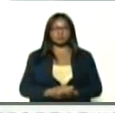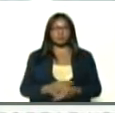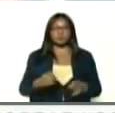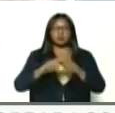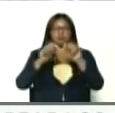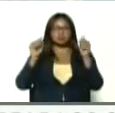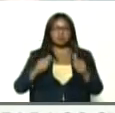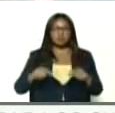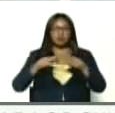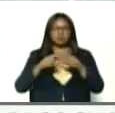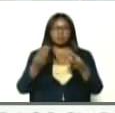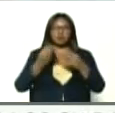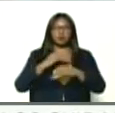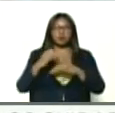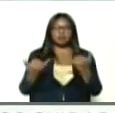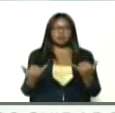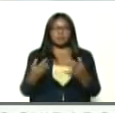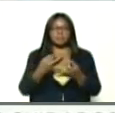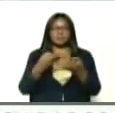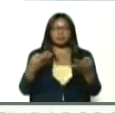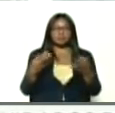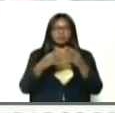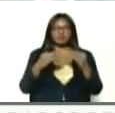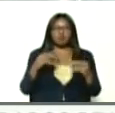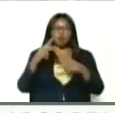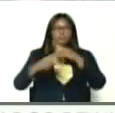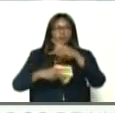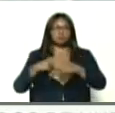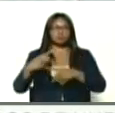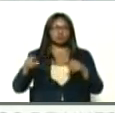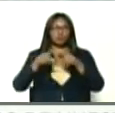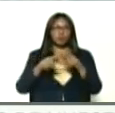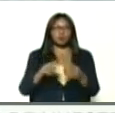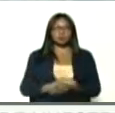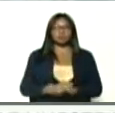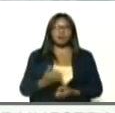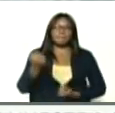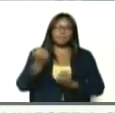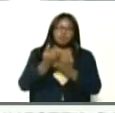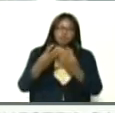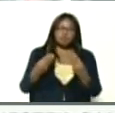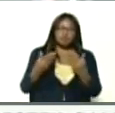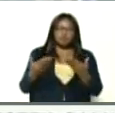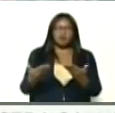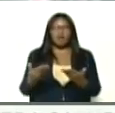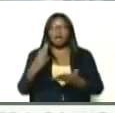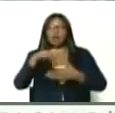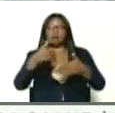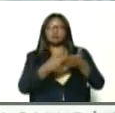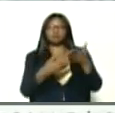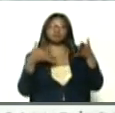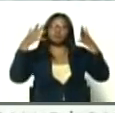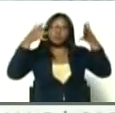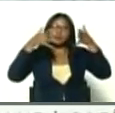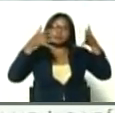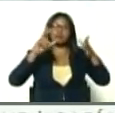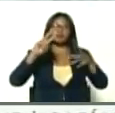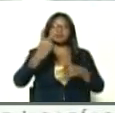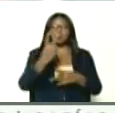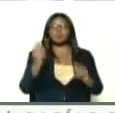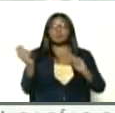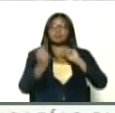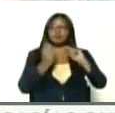sistematizaremos, por supuesto, usted conoce perfectamente, todo este proceso, los aportes, las sugerencias, para presentar en segunda discusión, entonces,